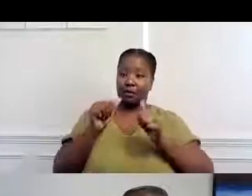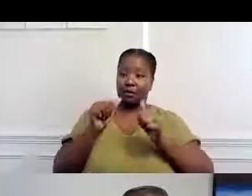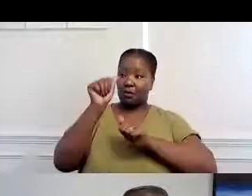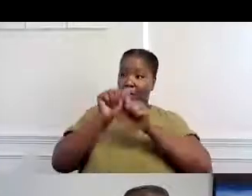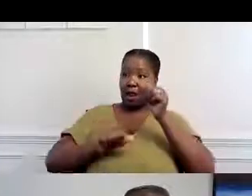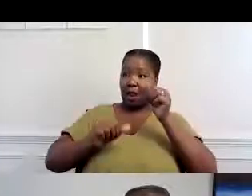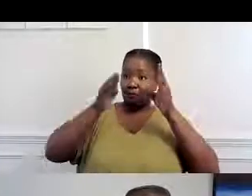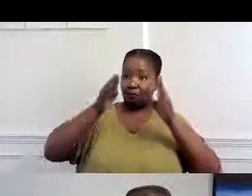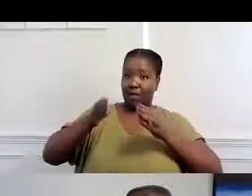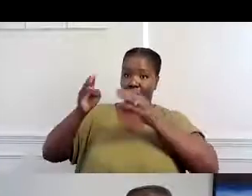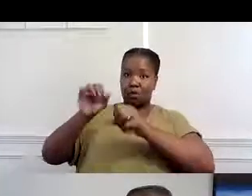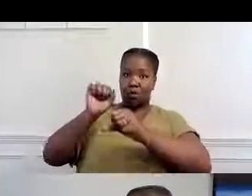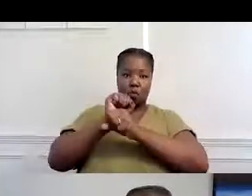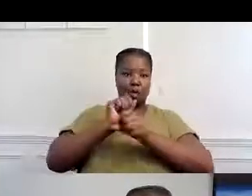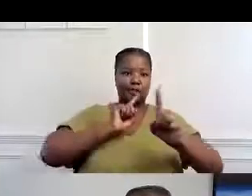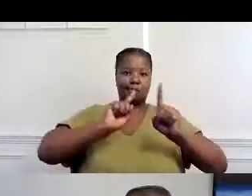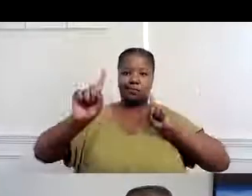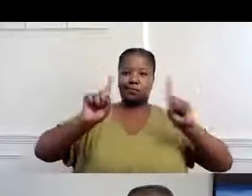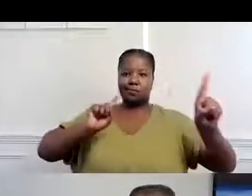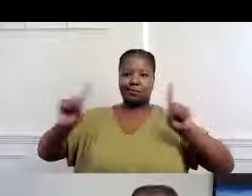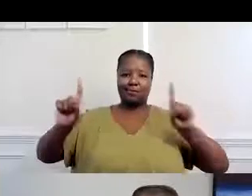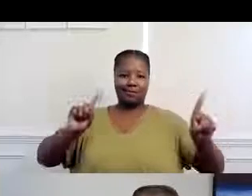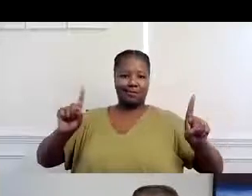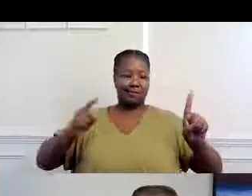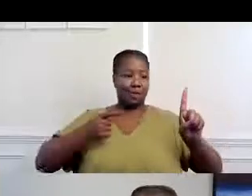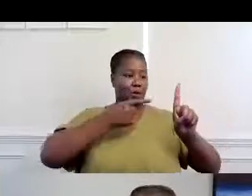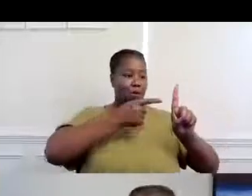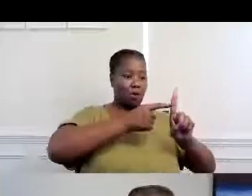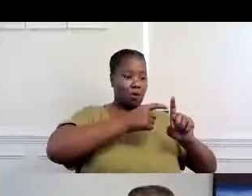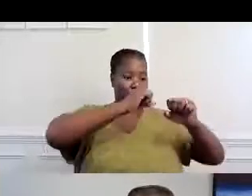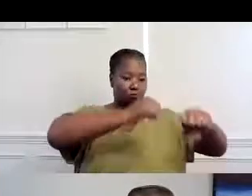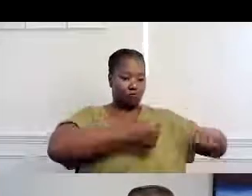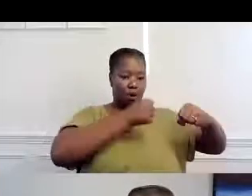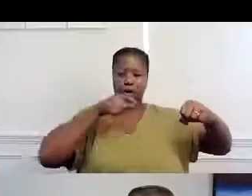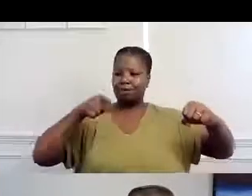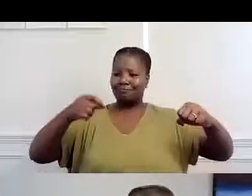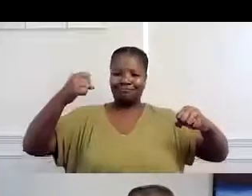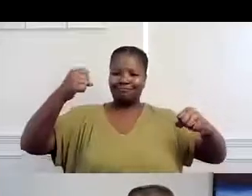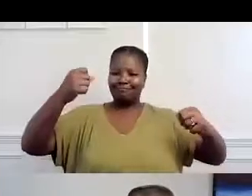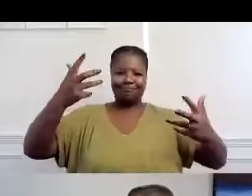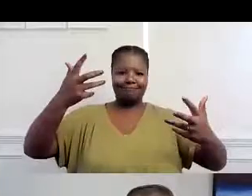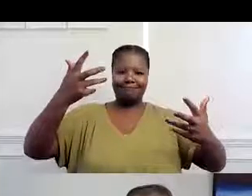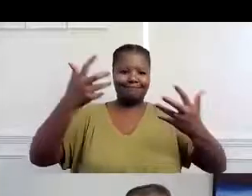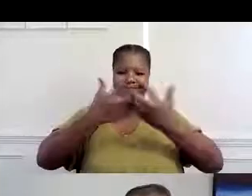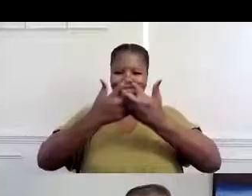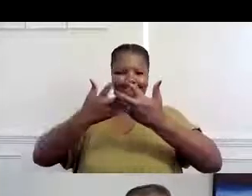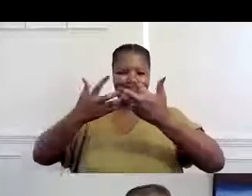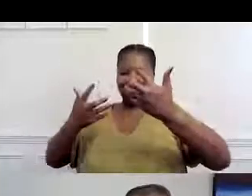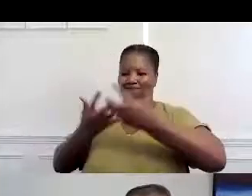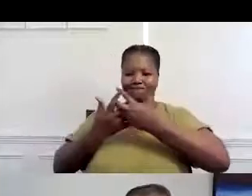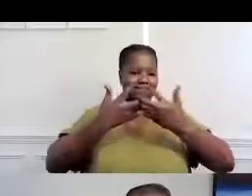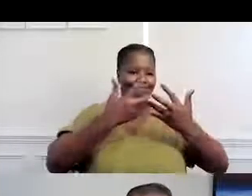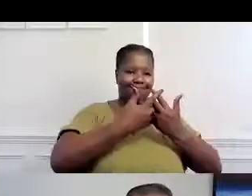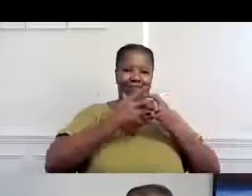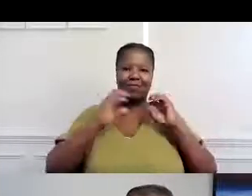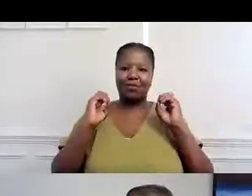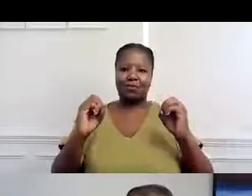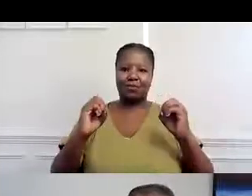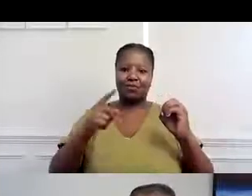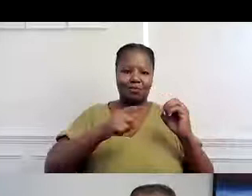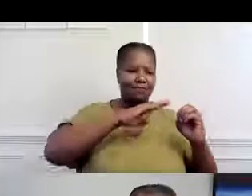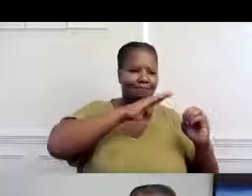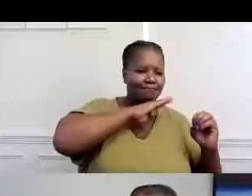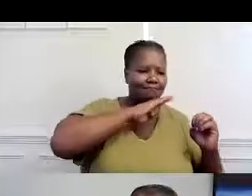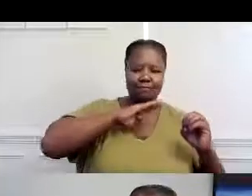Y sentimos que no hay esta buena comunicación. Así que hay una persona que está tratando de avanzar y luego se frustra